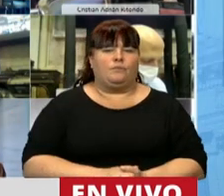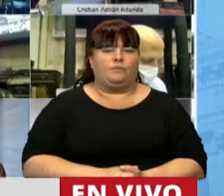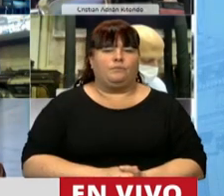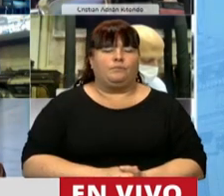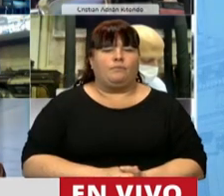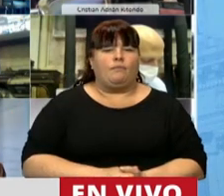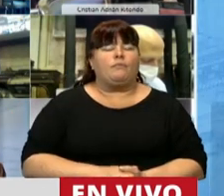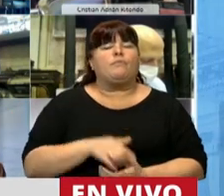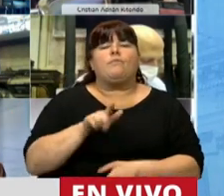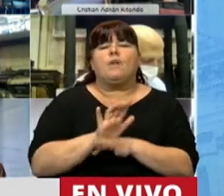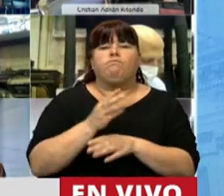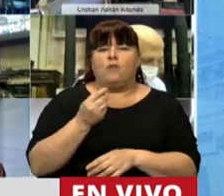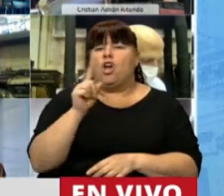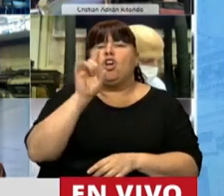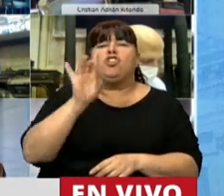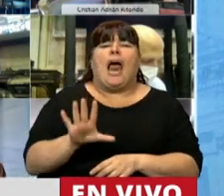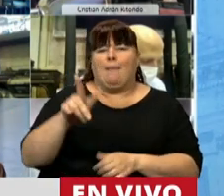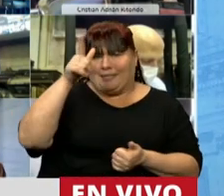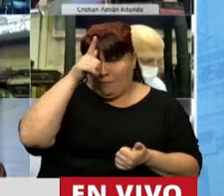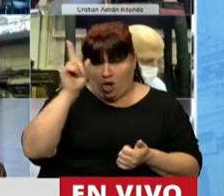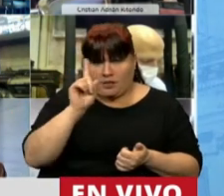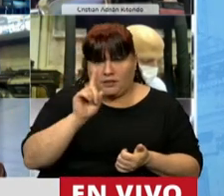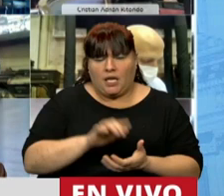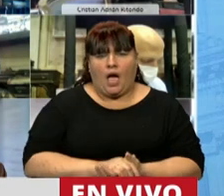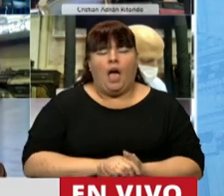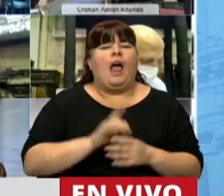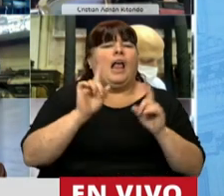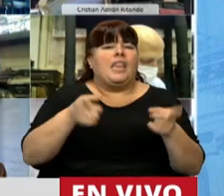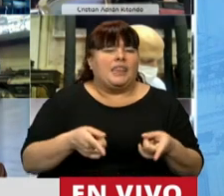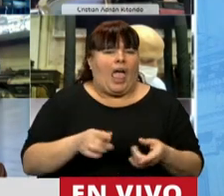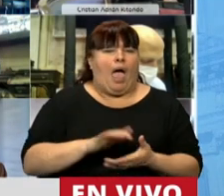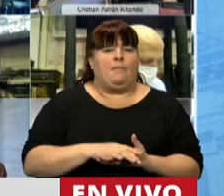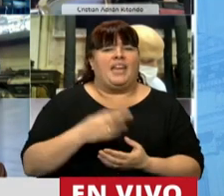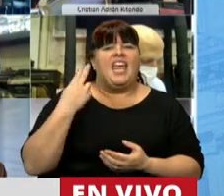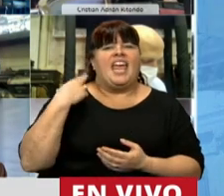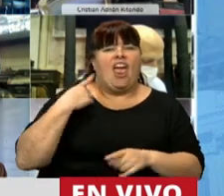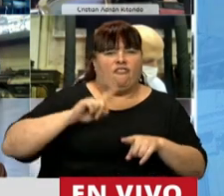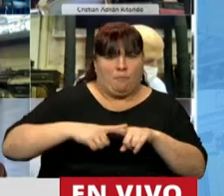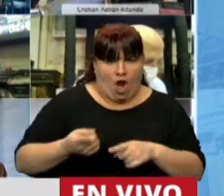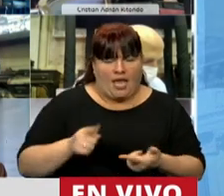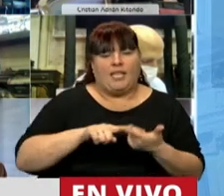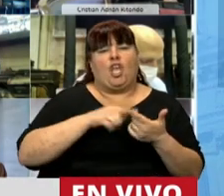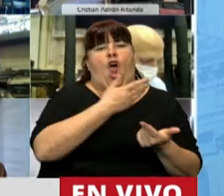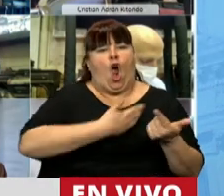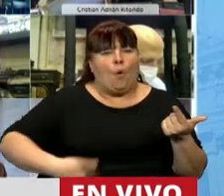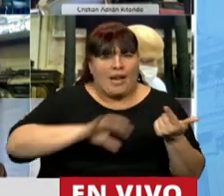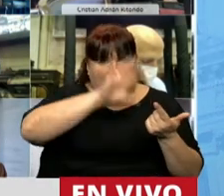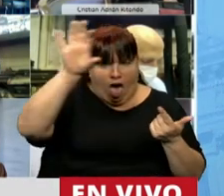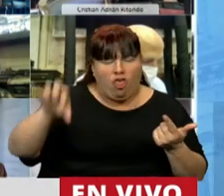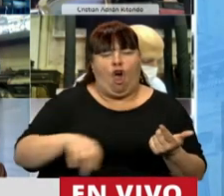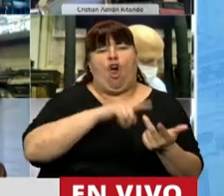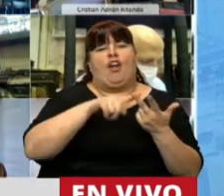Esto implica no solamente a la policía, implica a jefes políticos, implica a gobernadores,